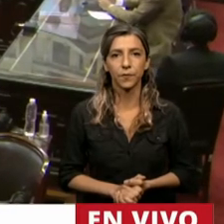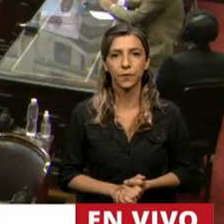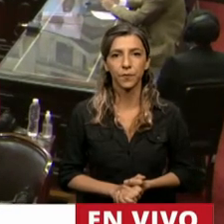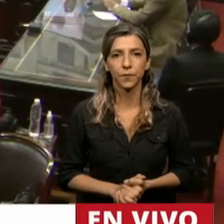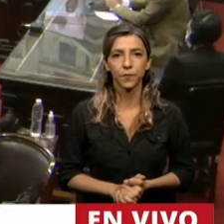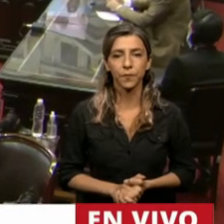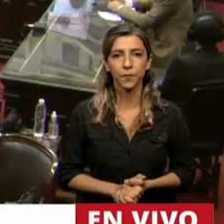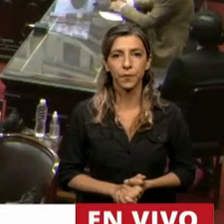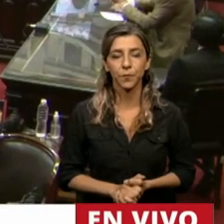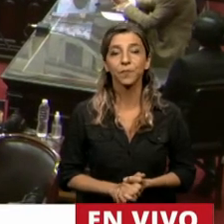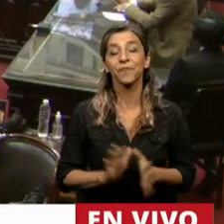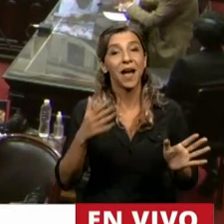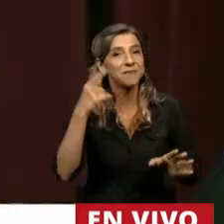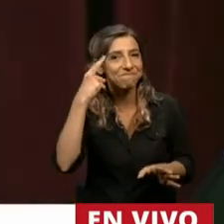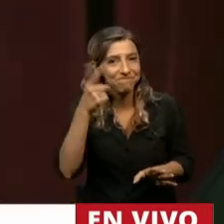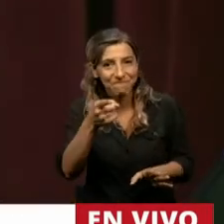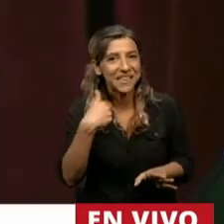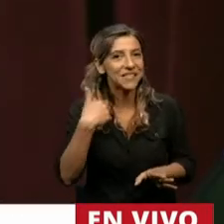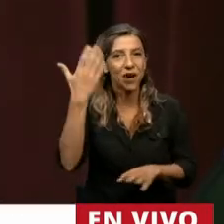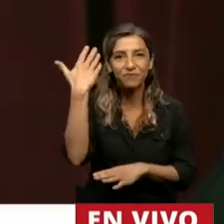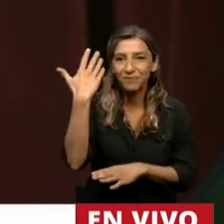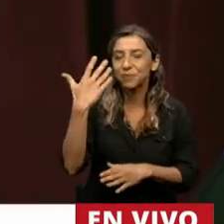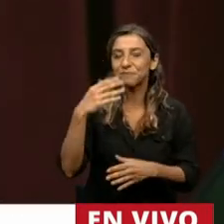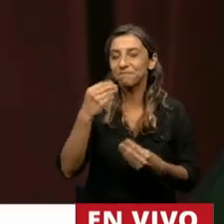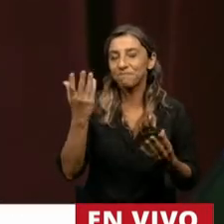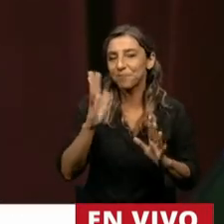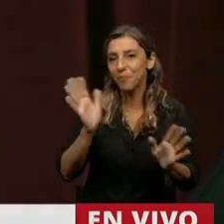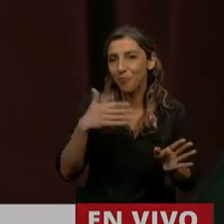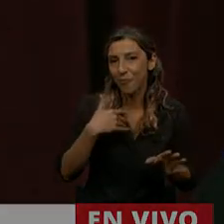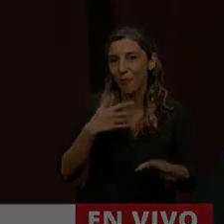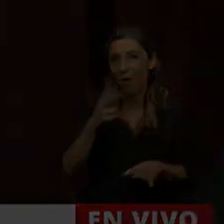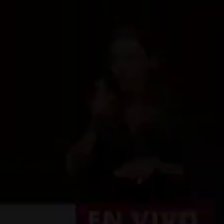Tenía entendido que iba a hacer uso de la palabra para hacer una cuestión de privilegio.